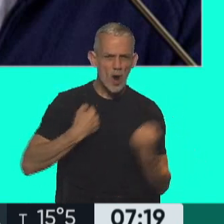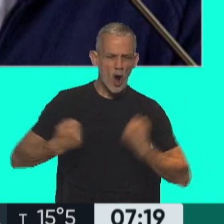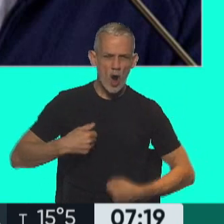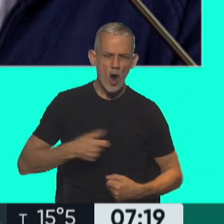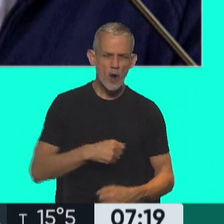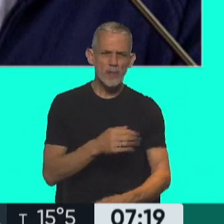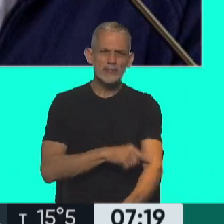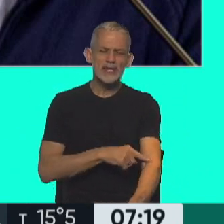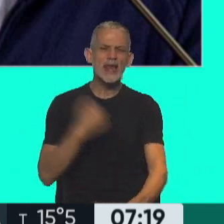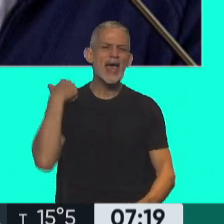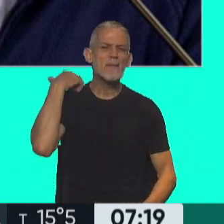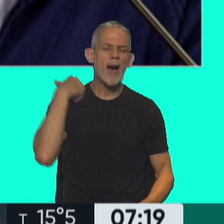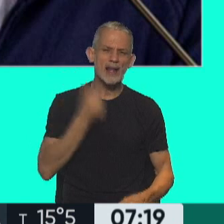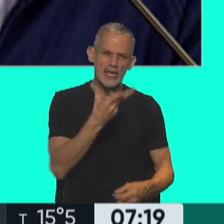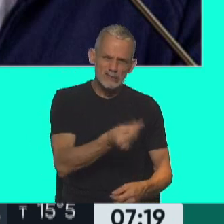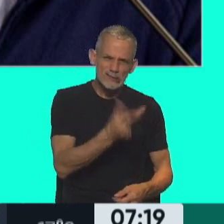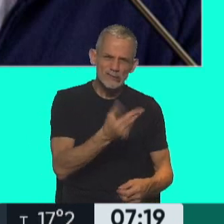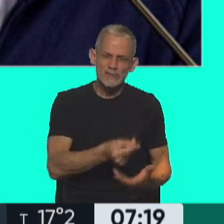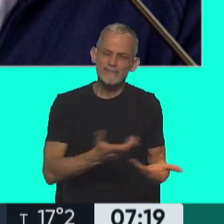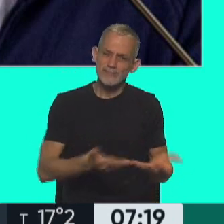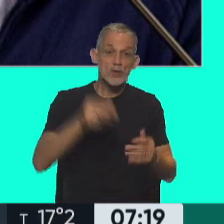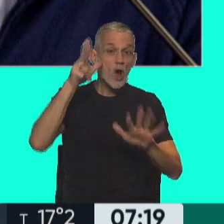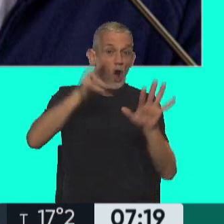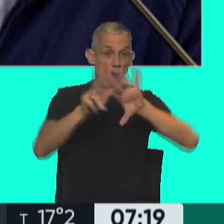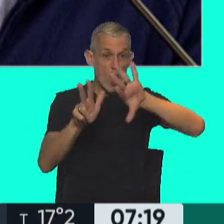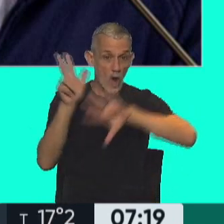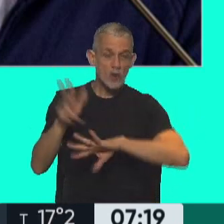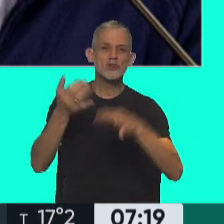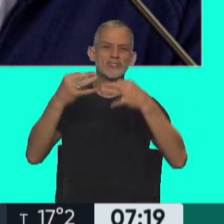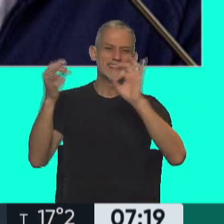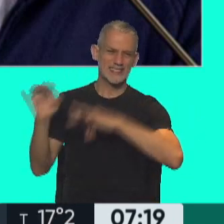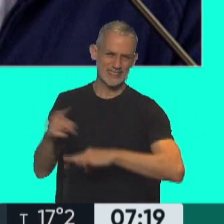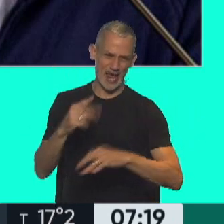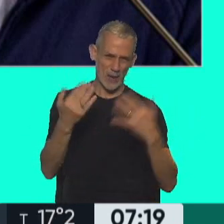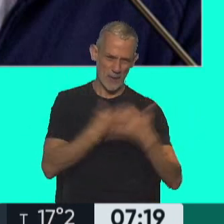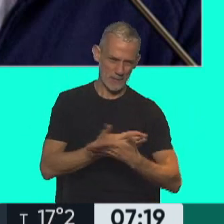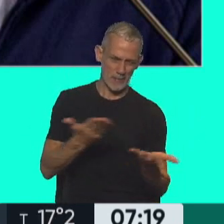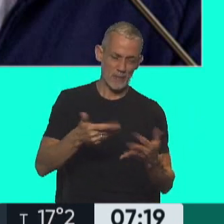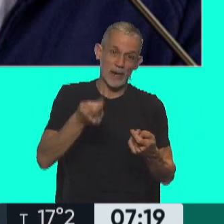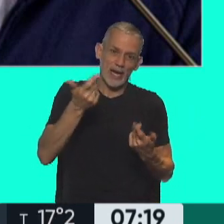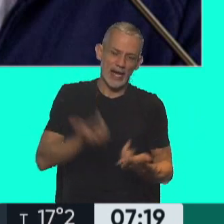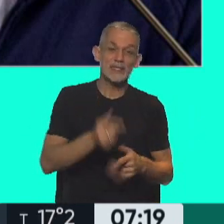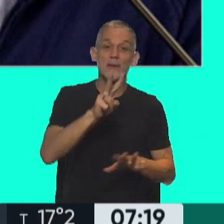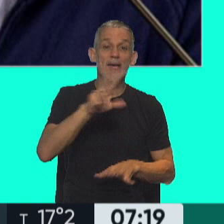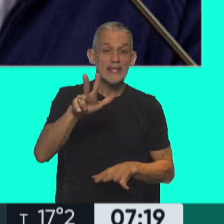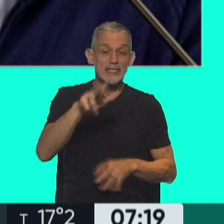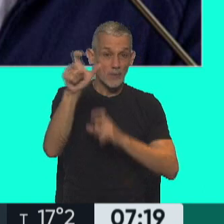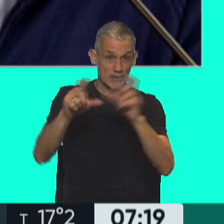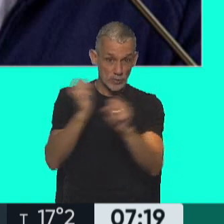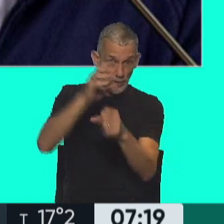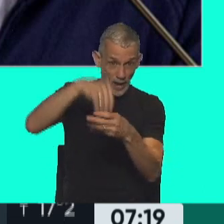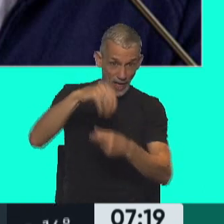inyecciones en la espalda, mientras que otros ocho pudieron salvar su vida. Además, más de 23 trabajadores